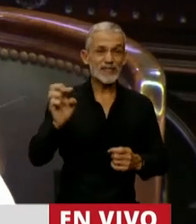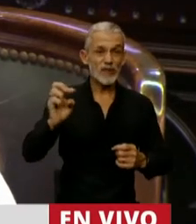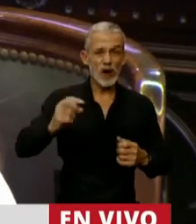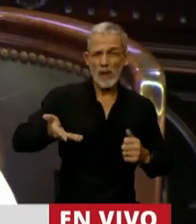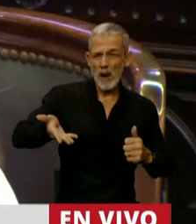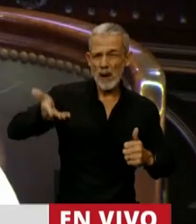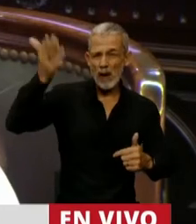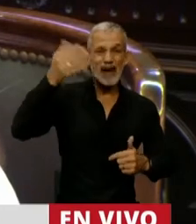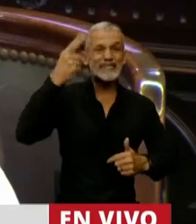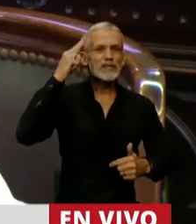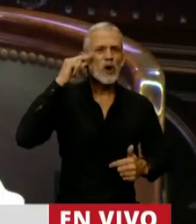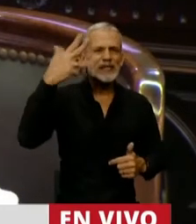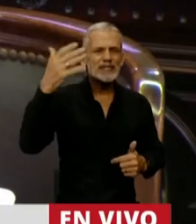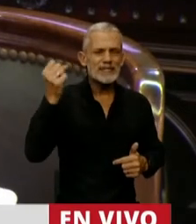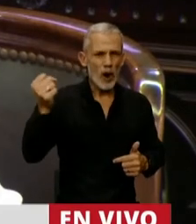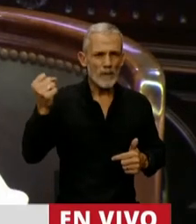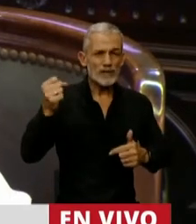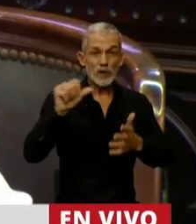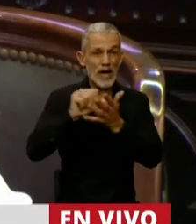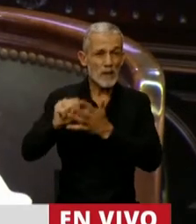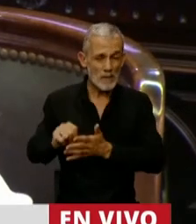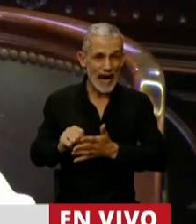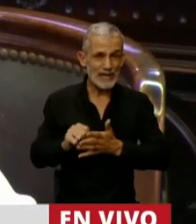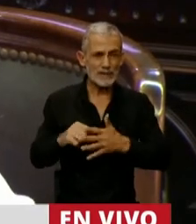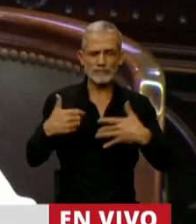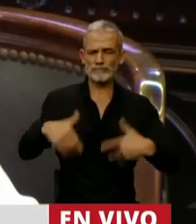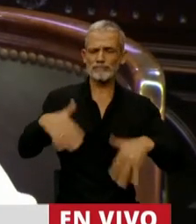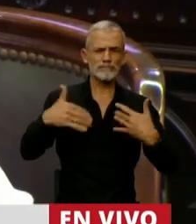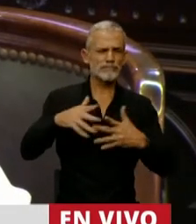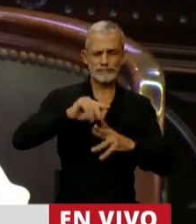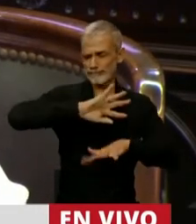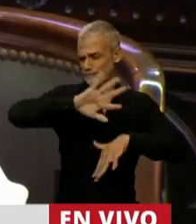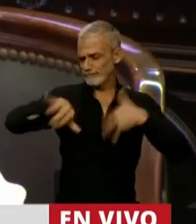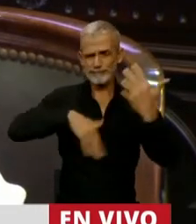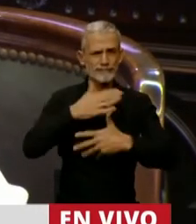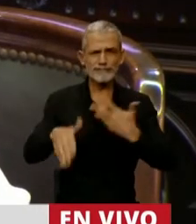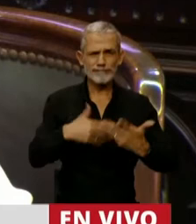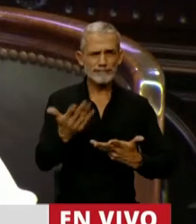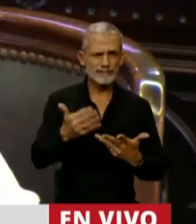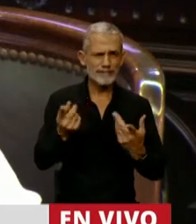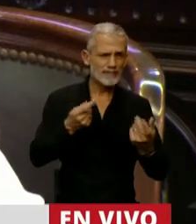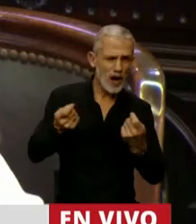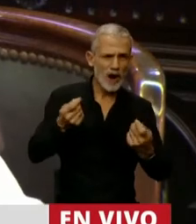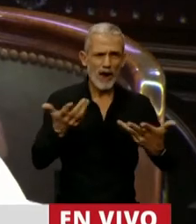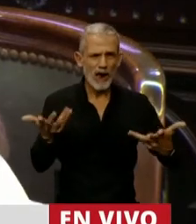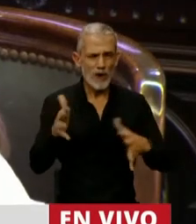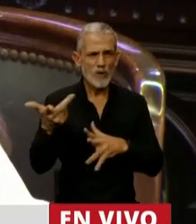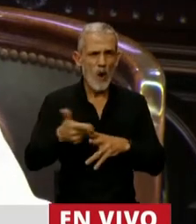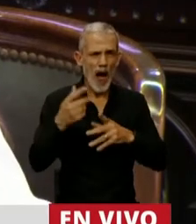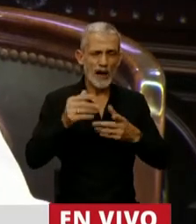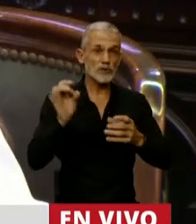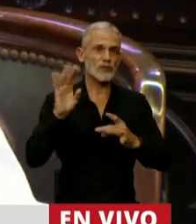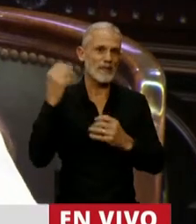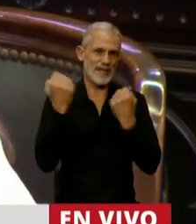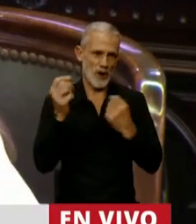superaba los 195 pesos y el país se exhibía colapsado, fuera de control en todos los órdenes, no